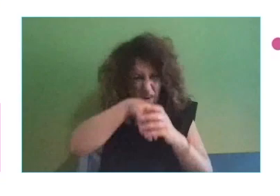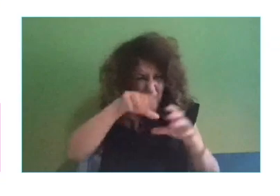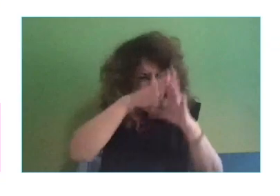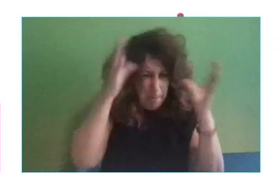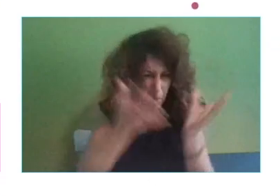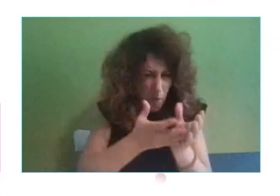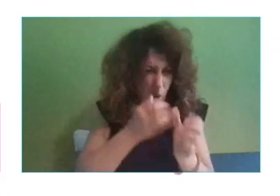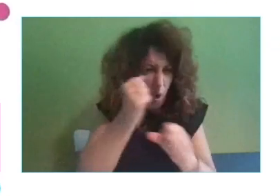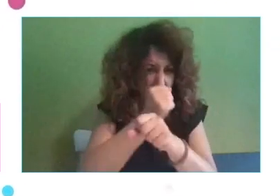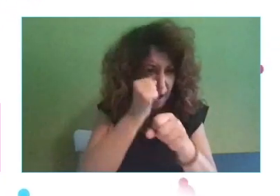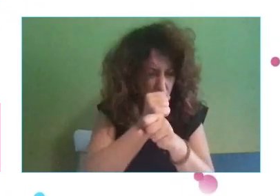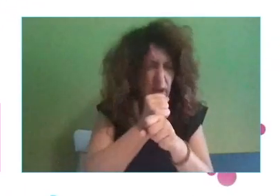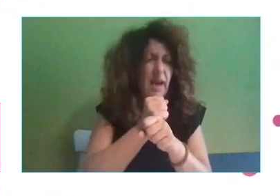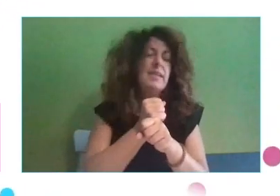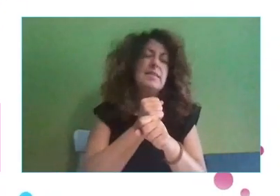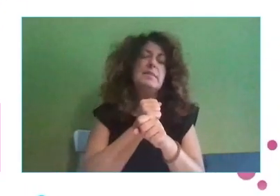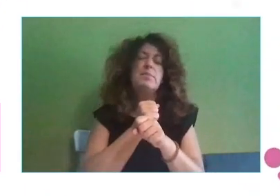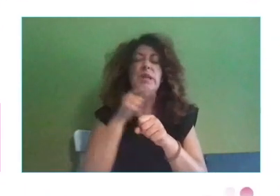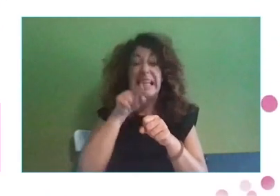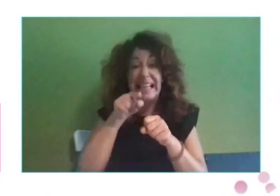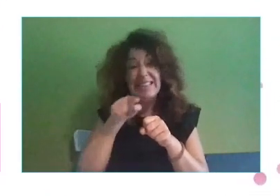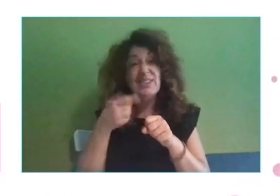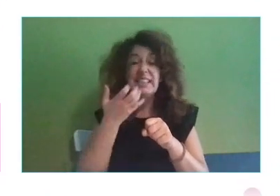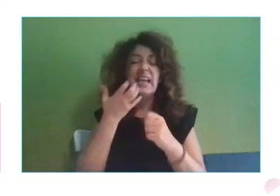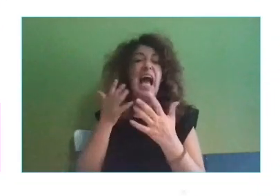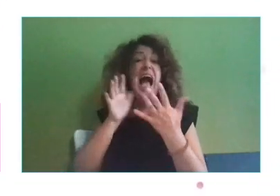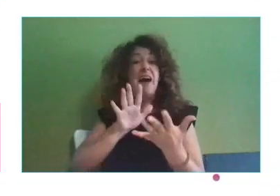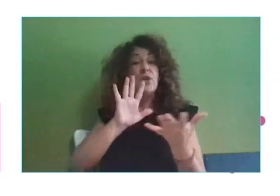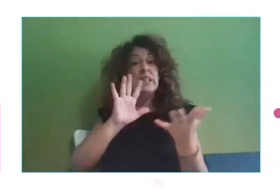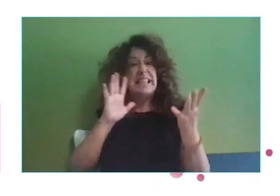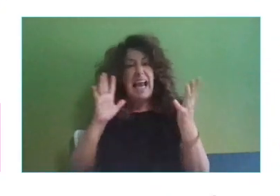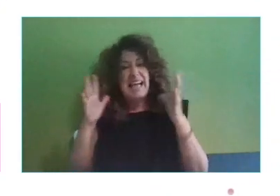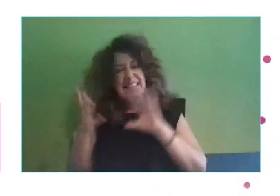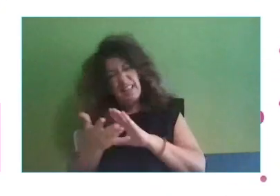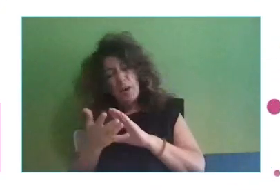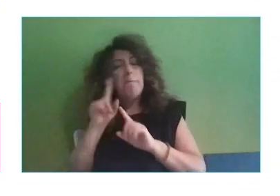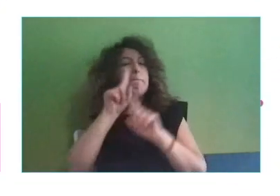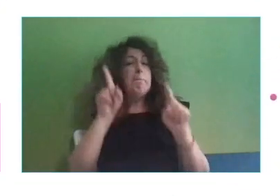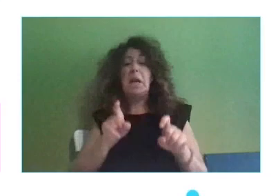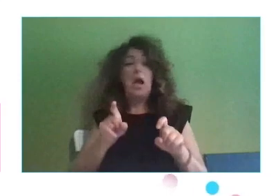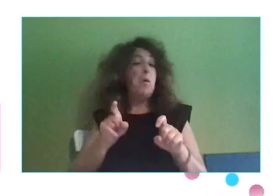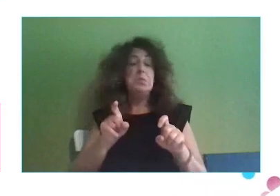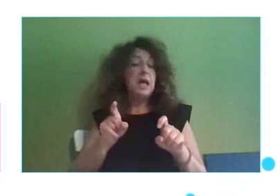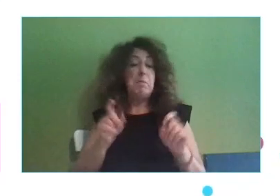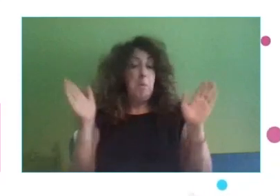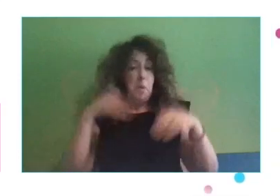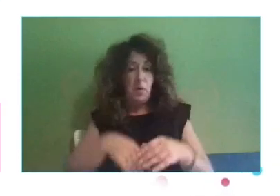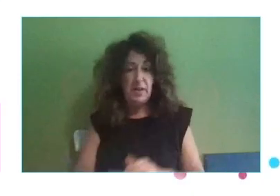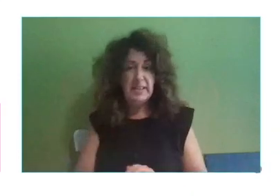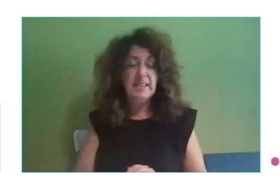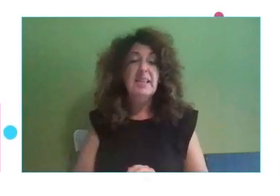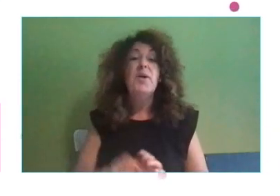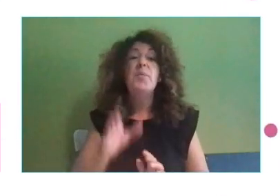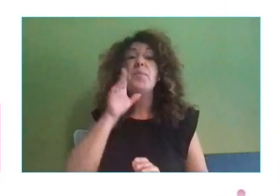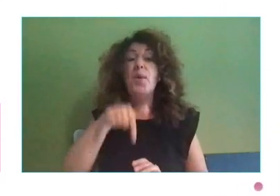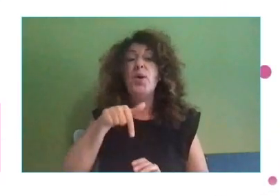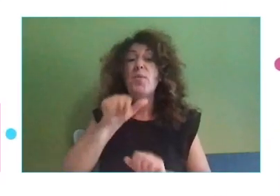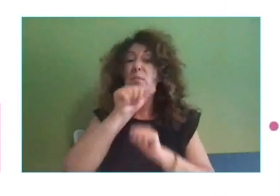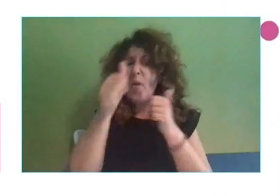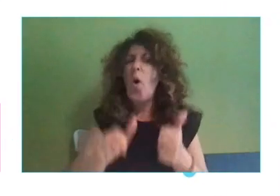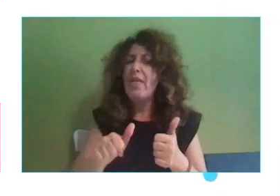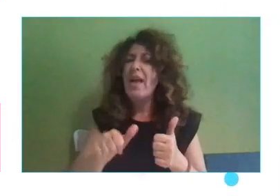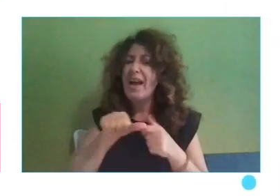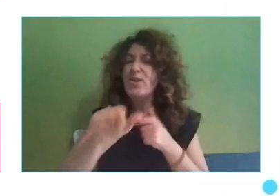preguntas que uno tiene que intentar evitar cuando afronta la transición. De manera razonablemente positiva. Y por eso el modelo está cambiando. Fijaros, educación,